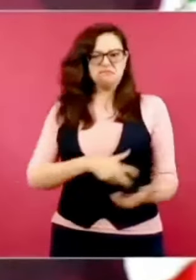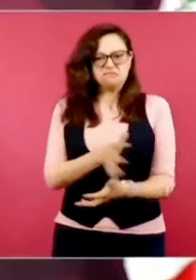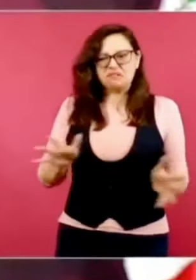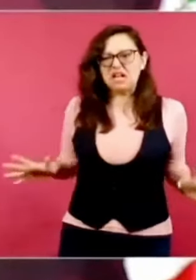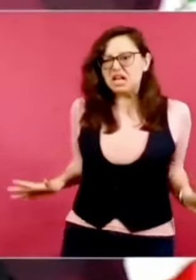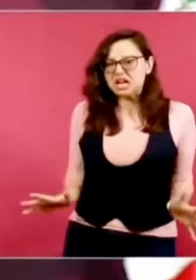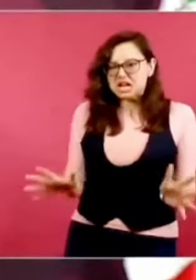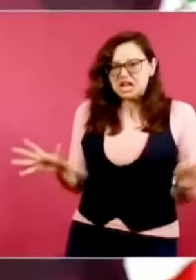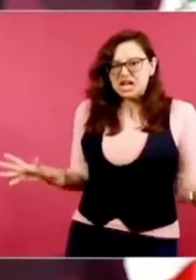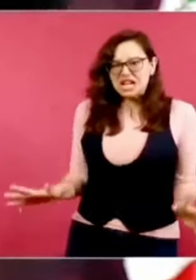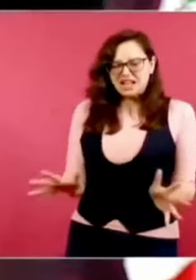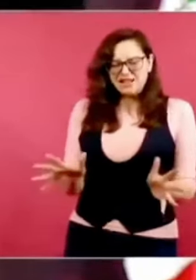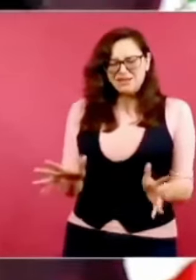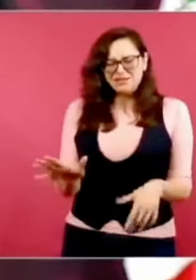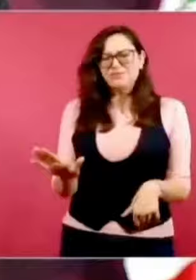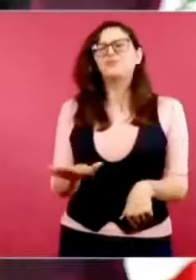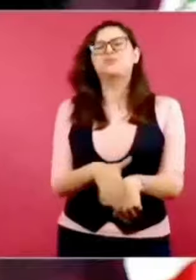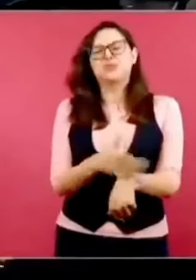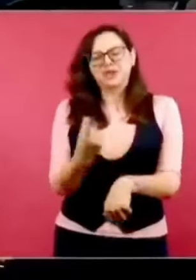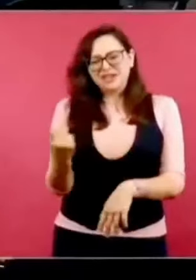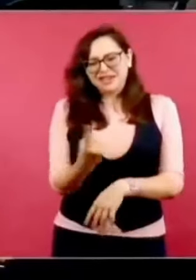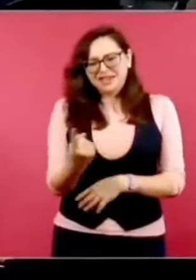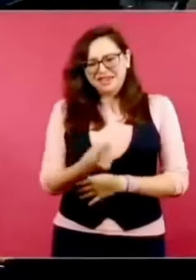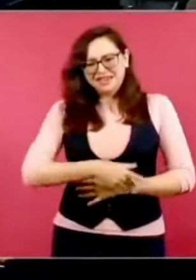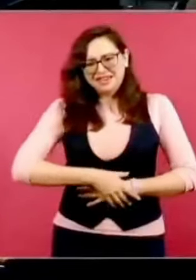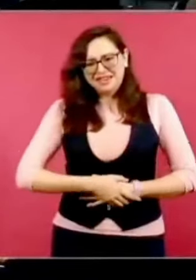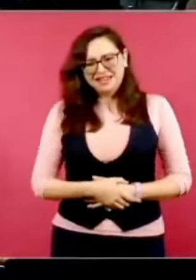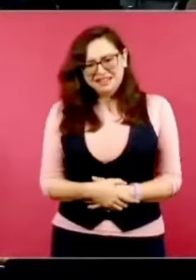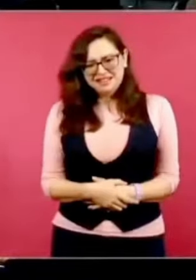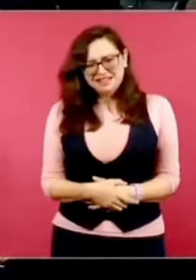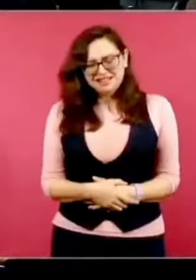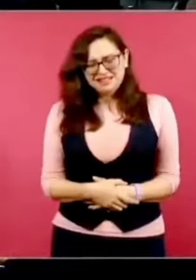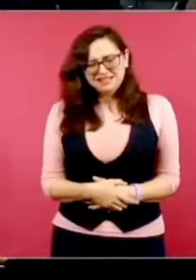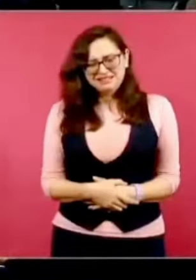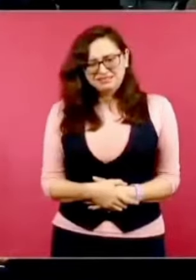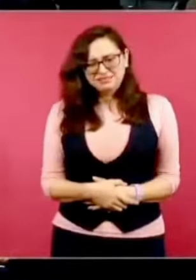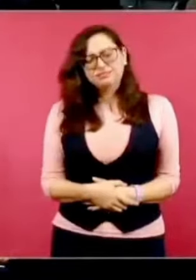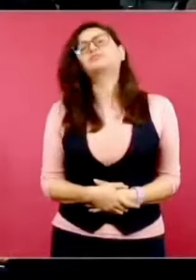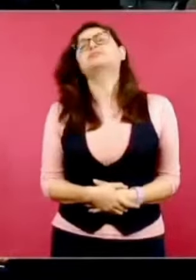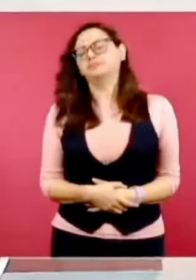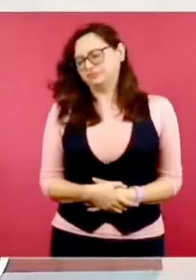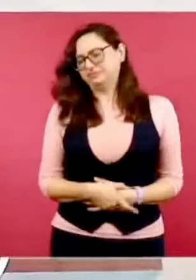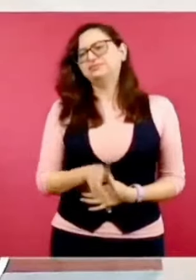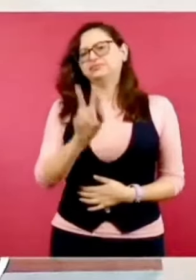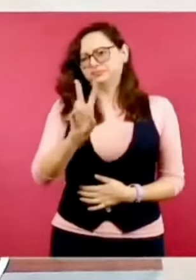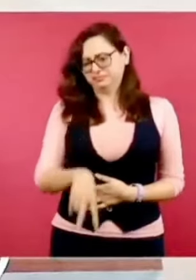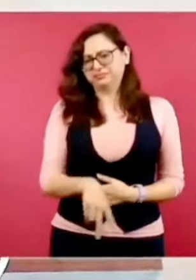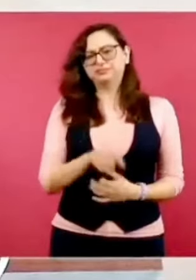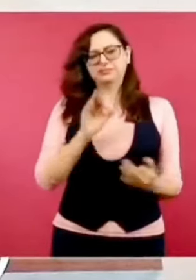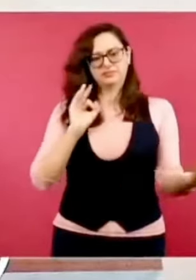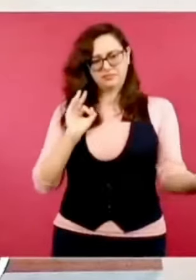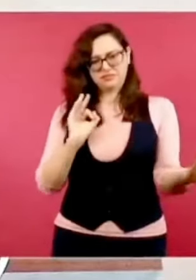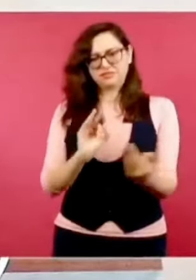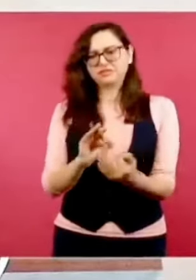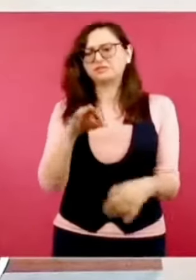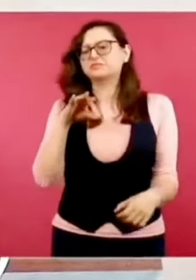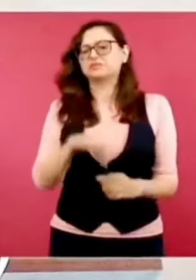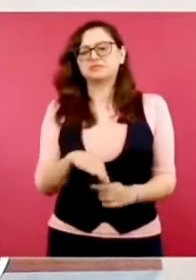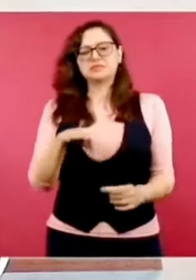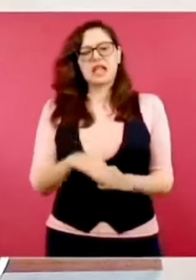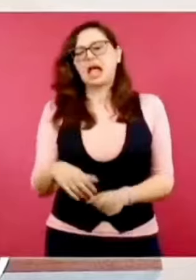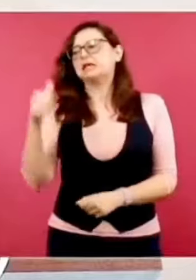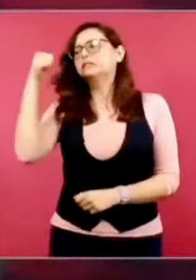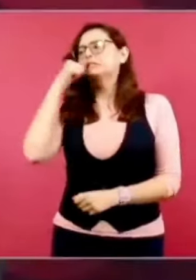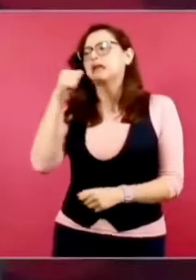Sí está bien que es temporada electoral, siempre hay guerras sucias,